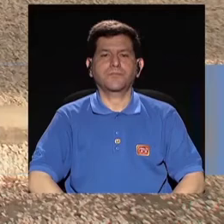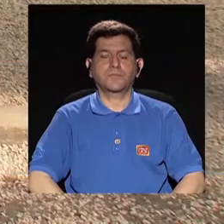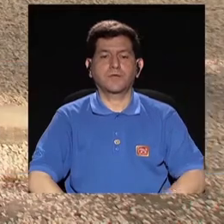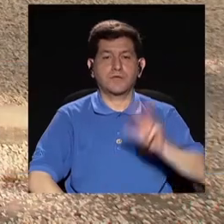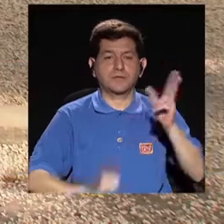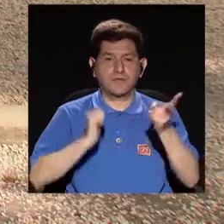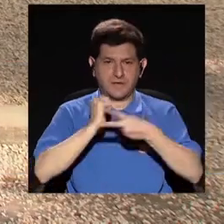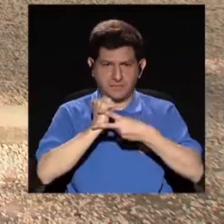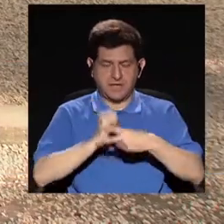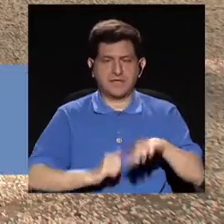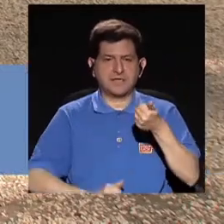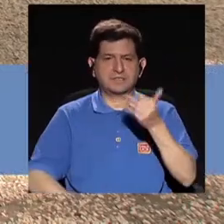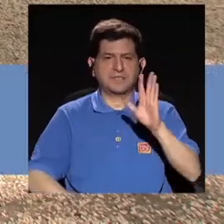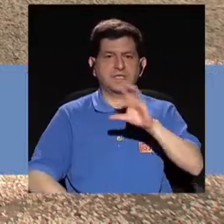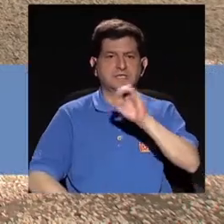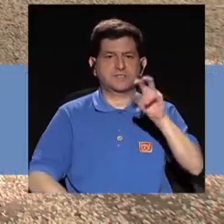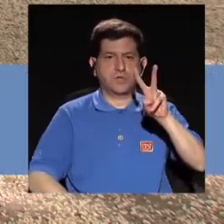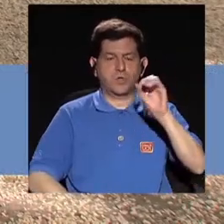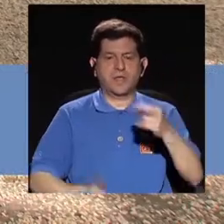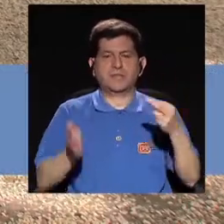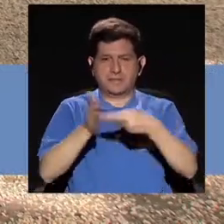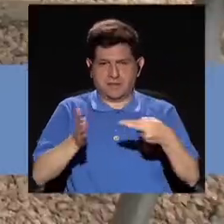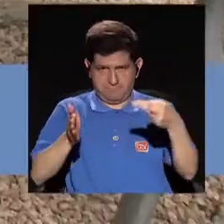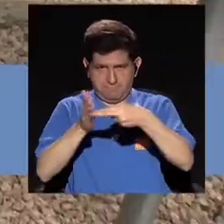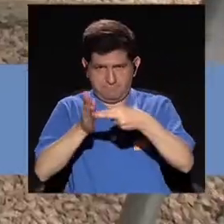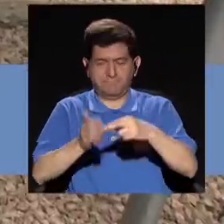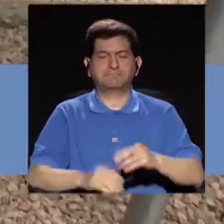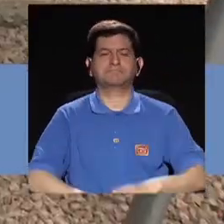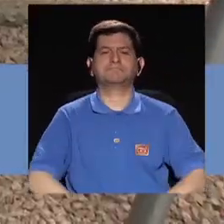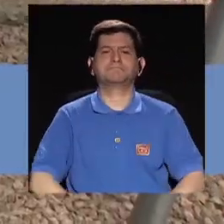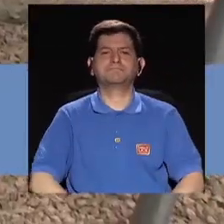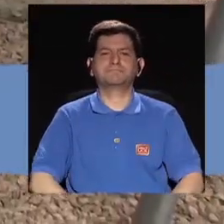Podemos hacer tres series de 15 a 20 repeticiones.